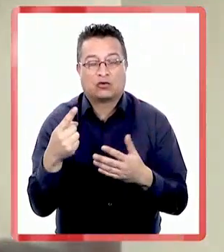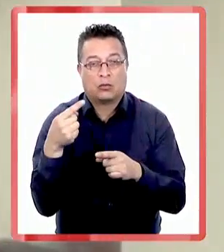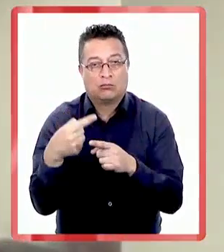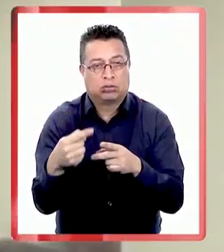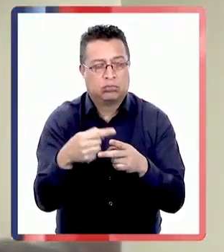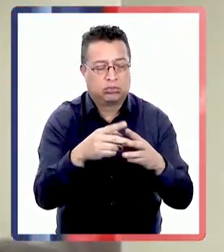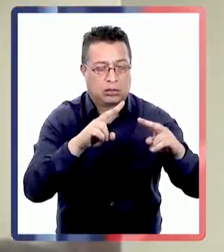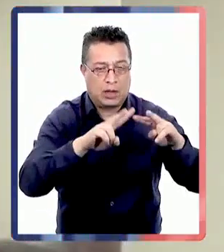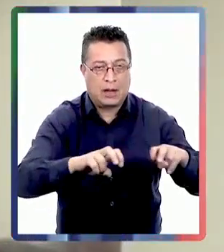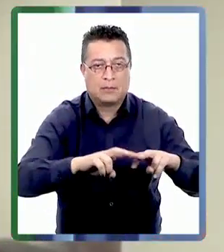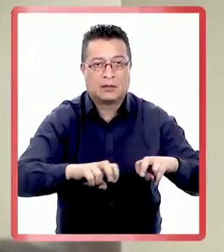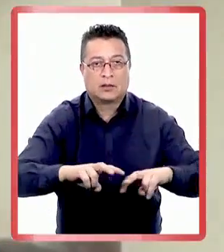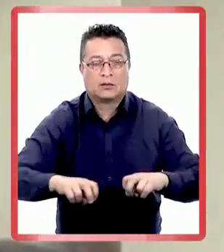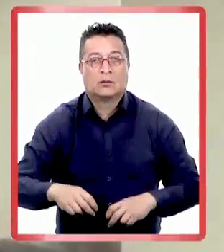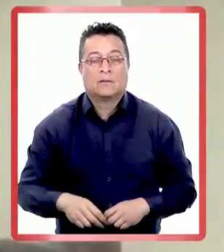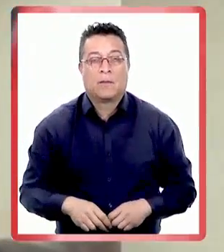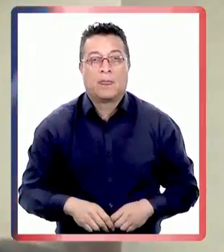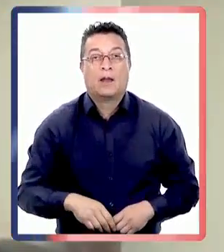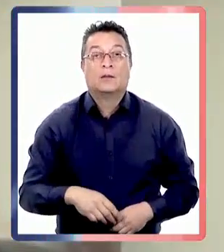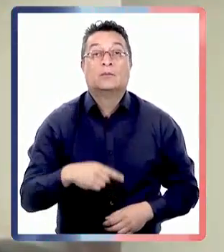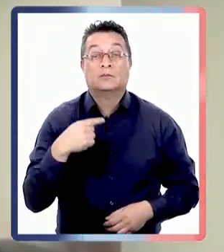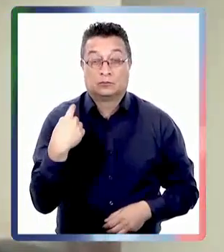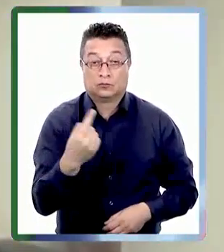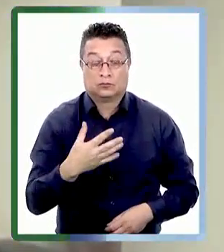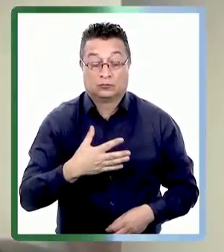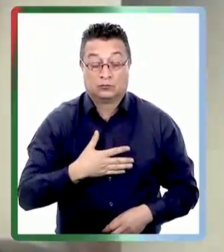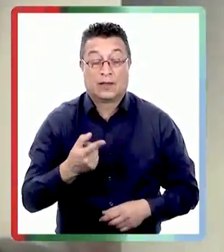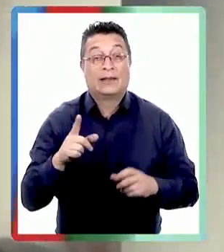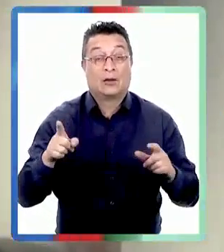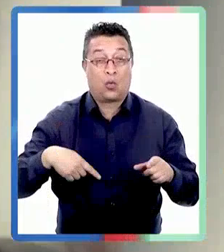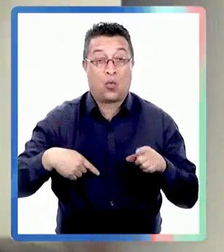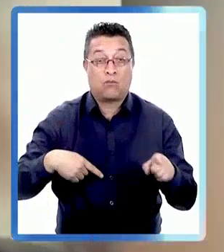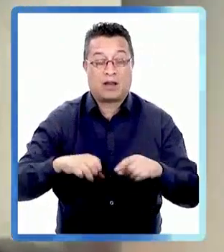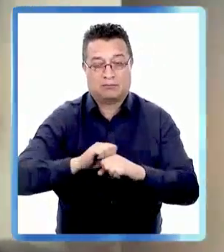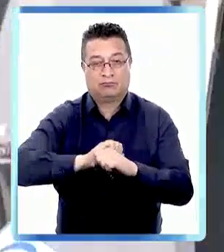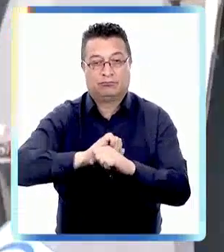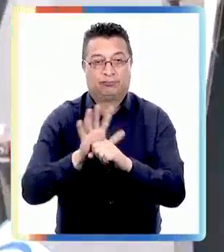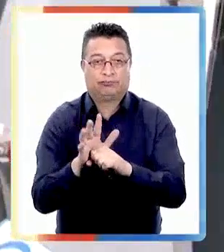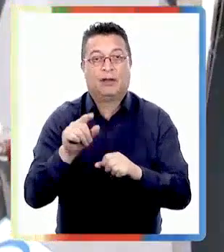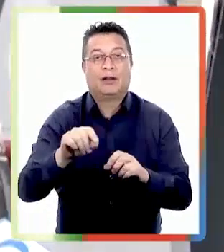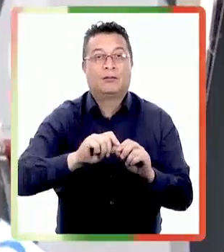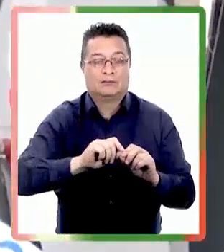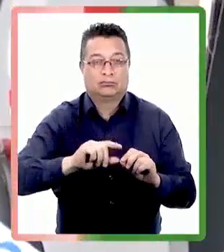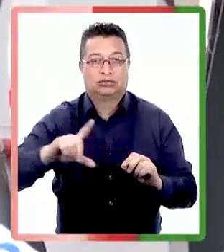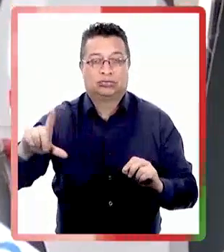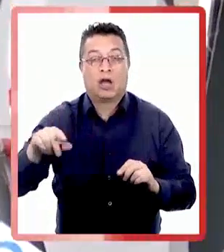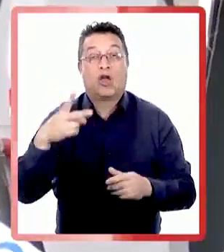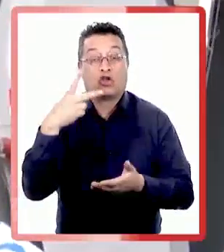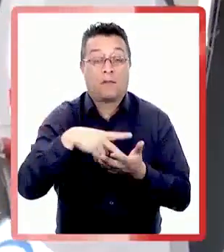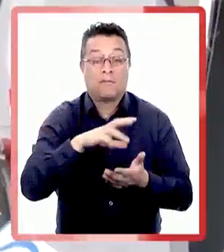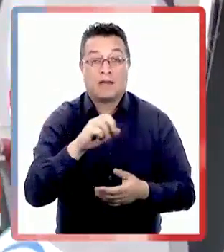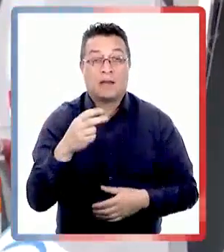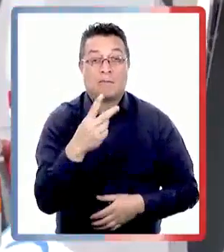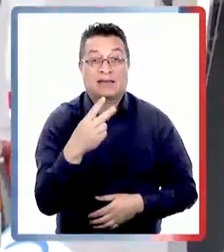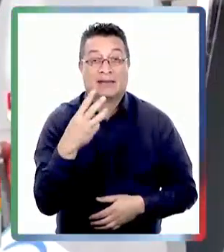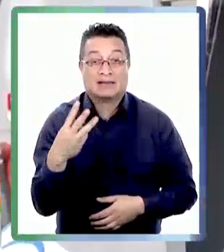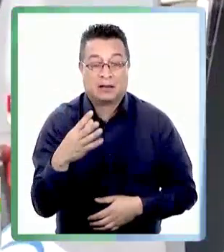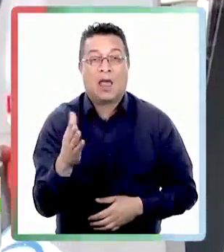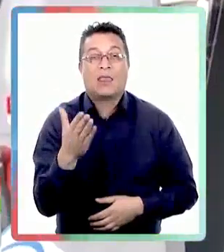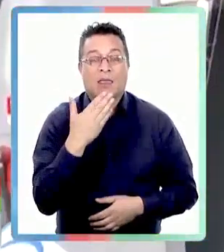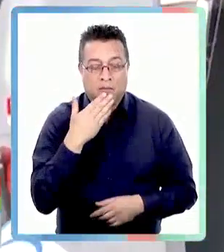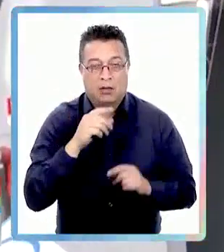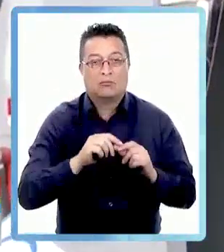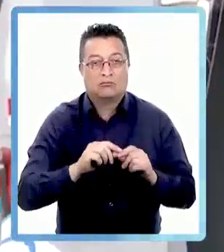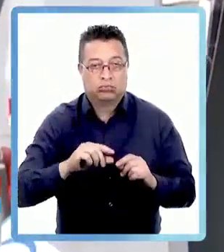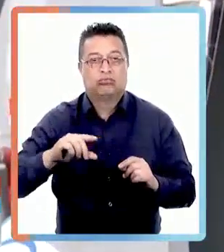961 casos investigados puede haber sido el producto de la pandemia que aumentó ahora para el 2023